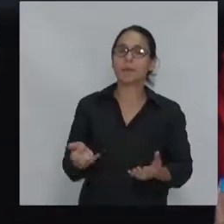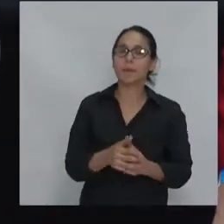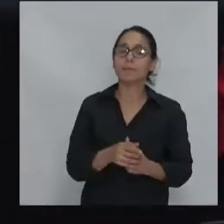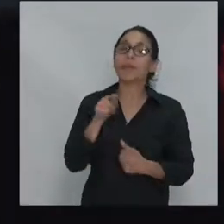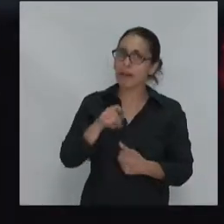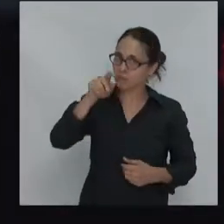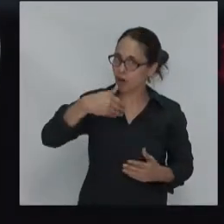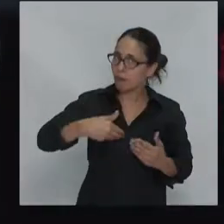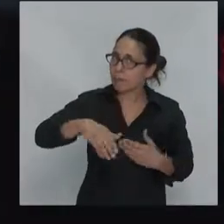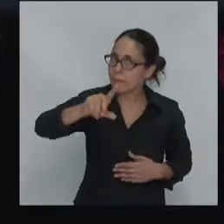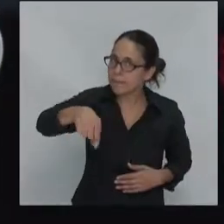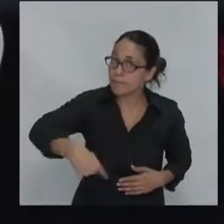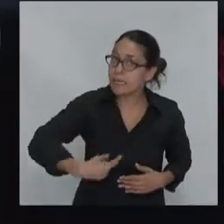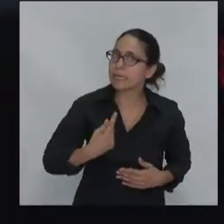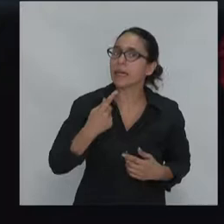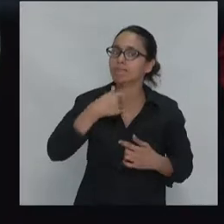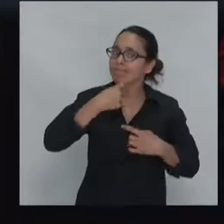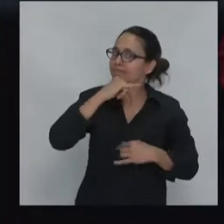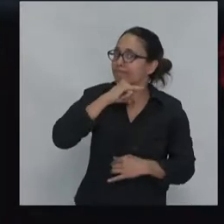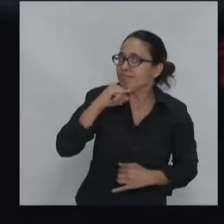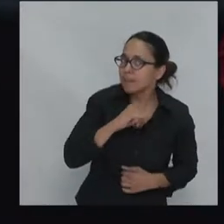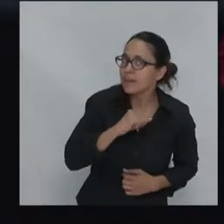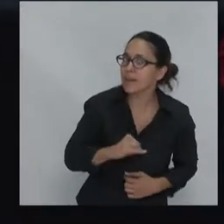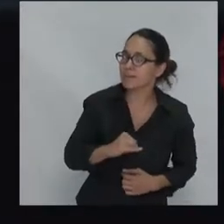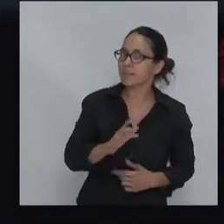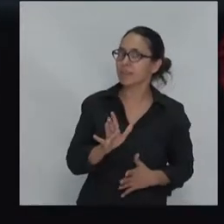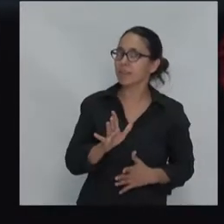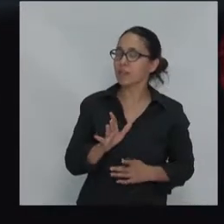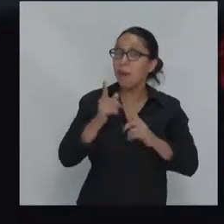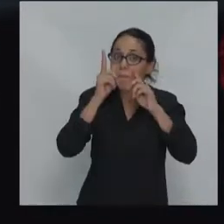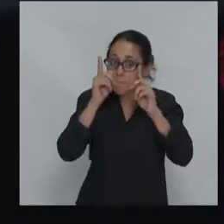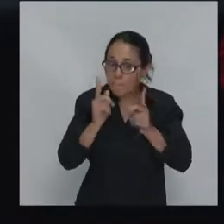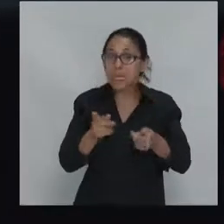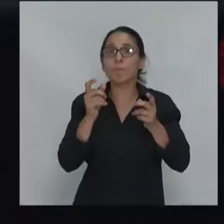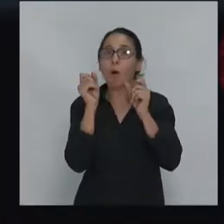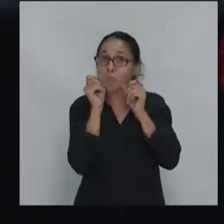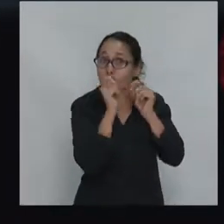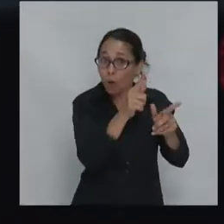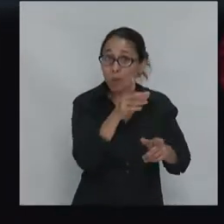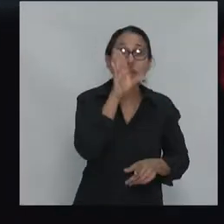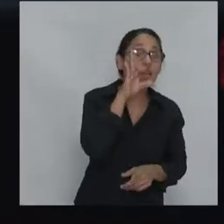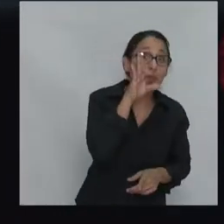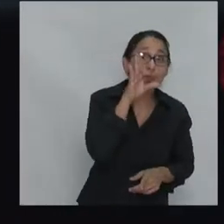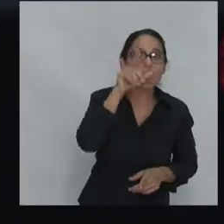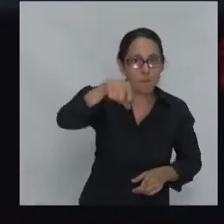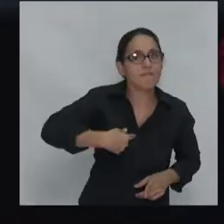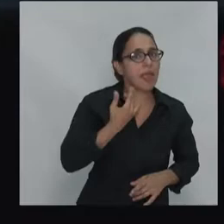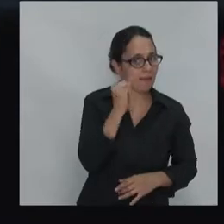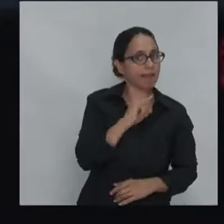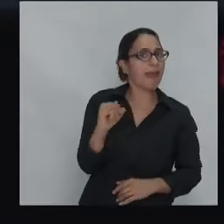consecuencias negativas para el mismo autor de esa política